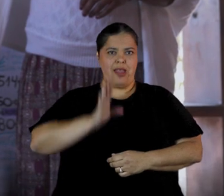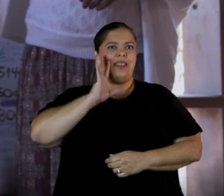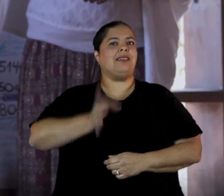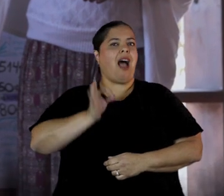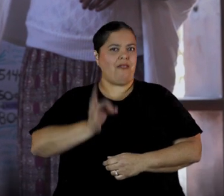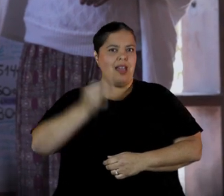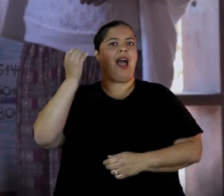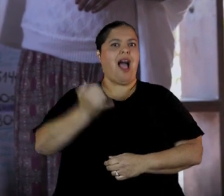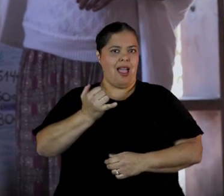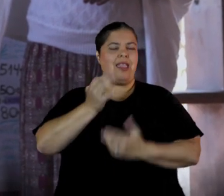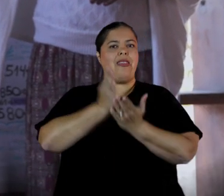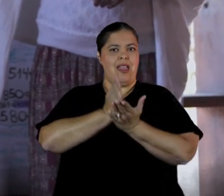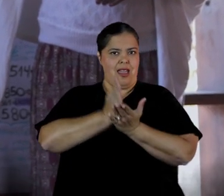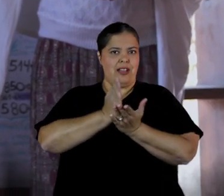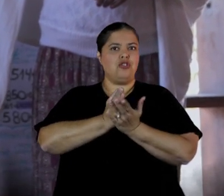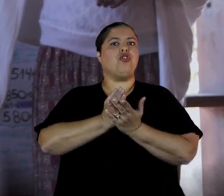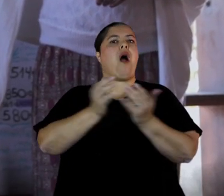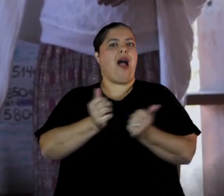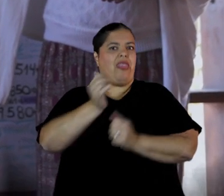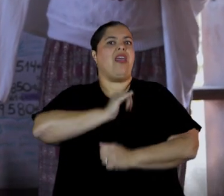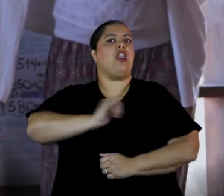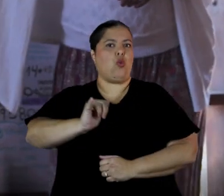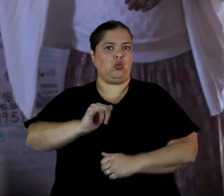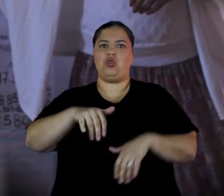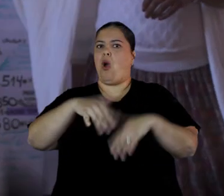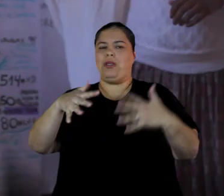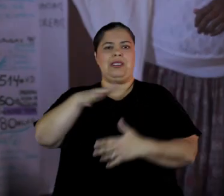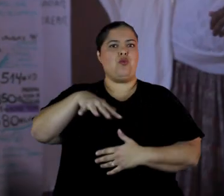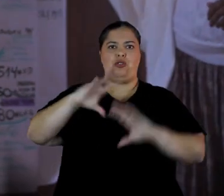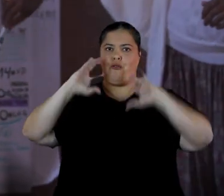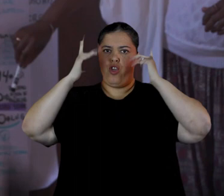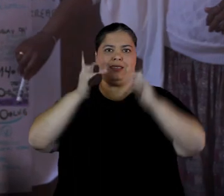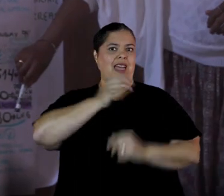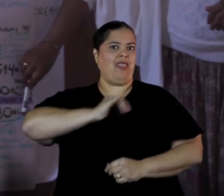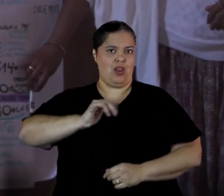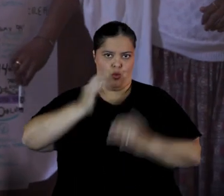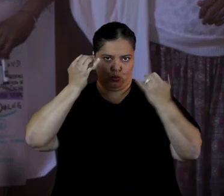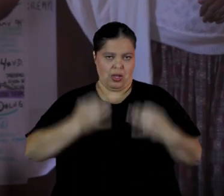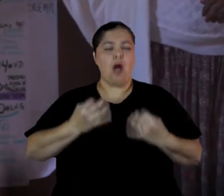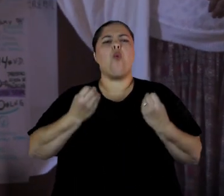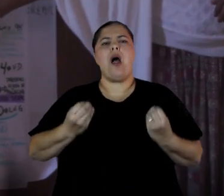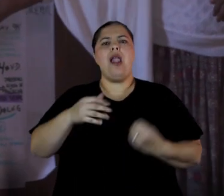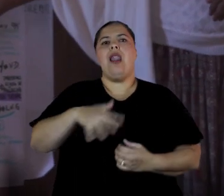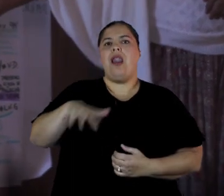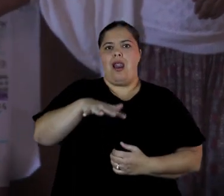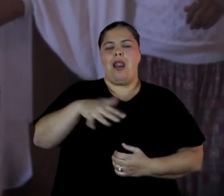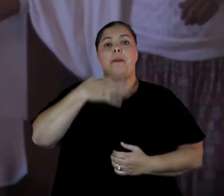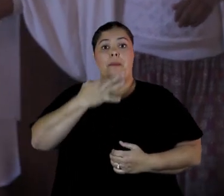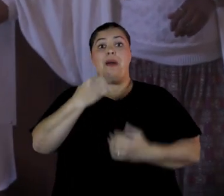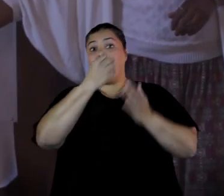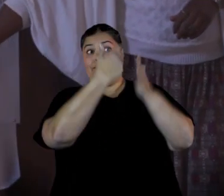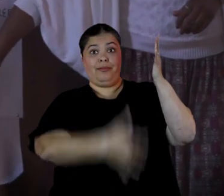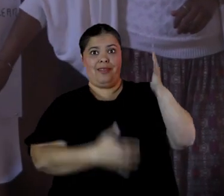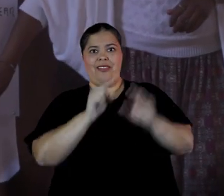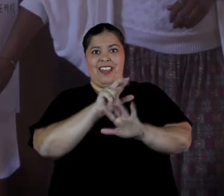a realizar la denuncia ante una situación de violencia. ¿Cuáles son las situaciones de violencia? Las 18 formas que mencionamos, las de